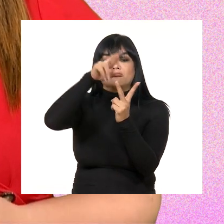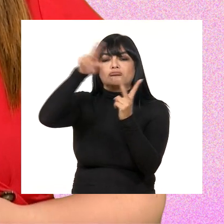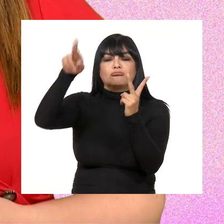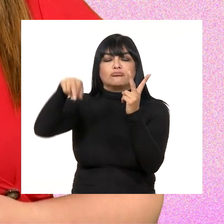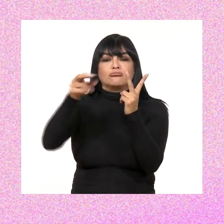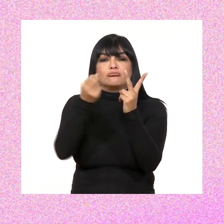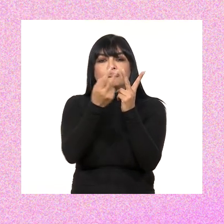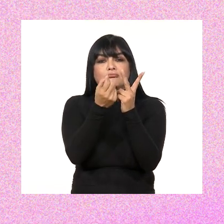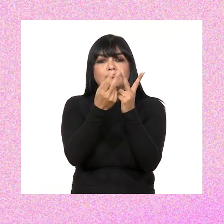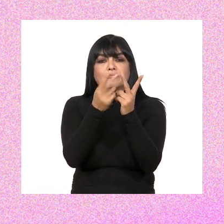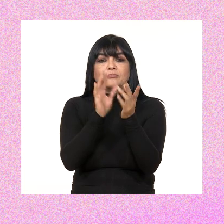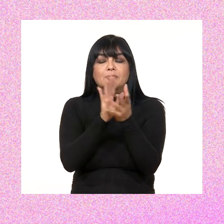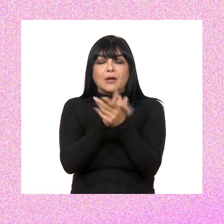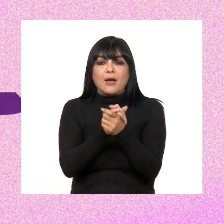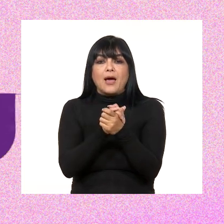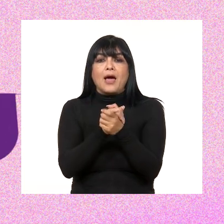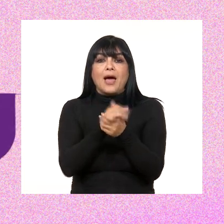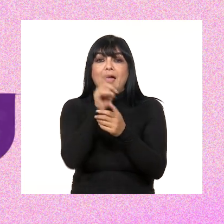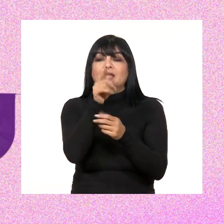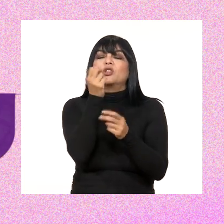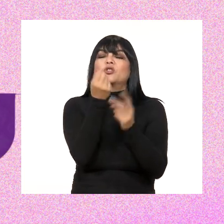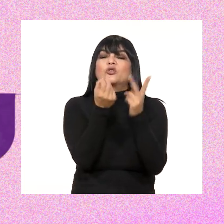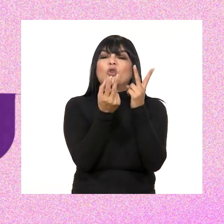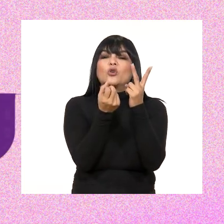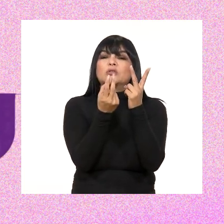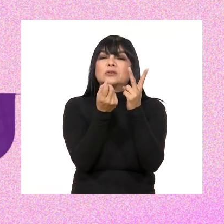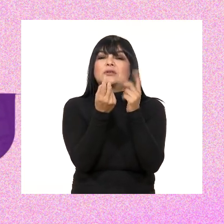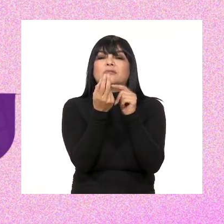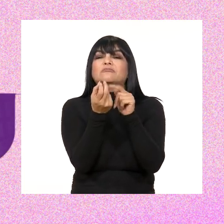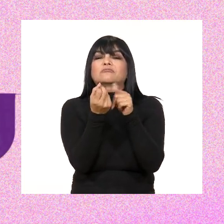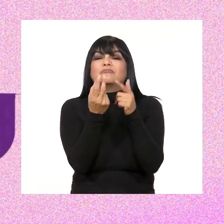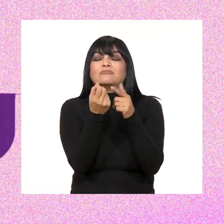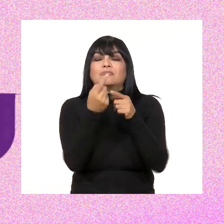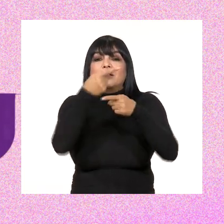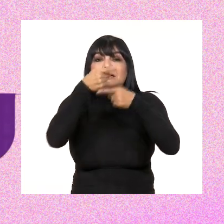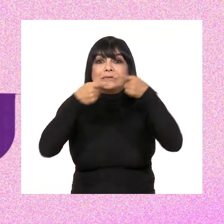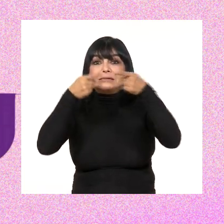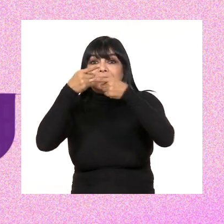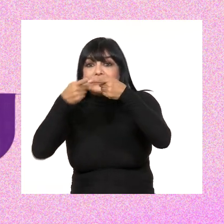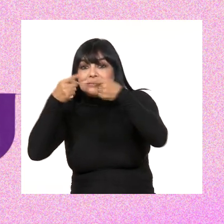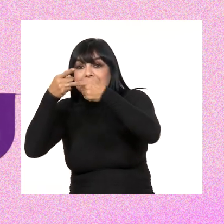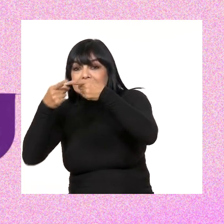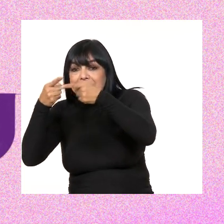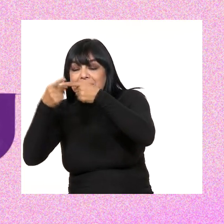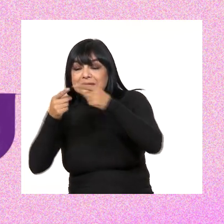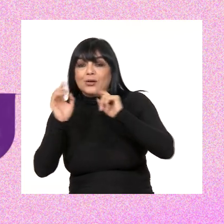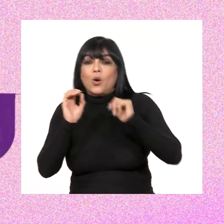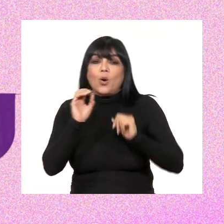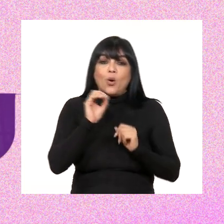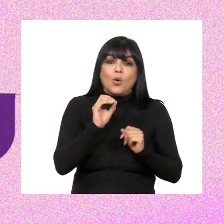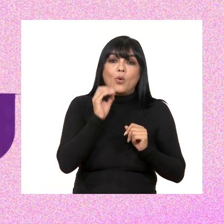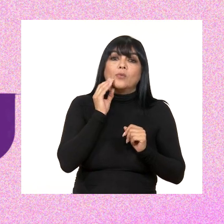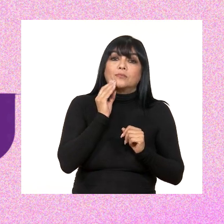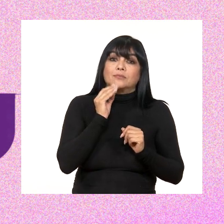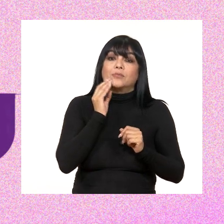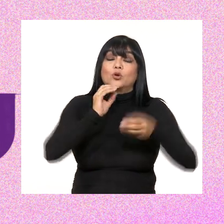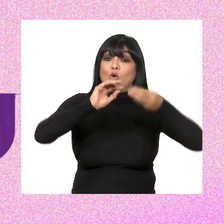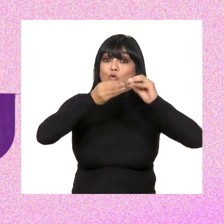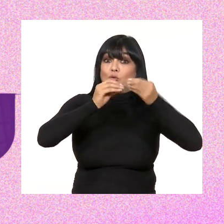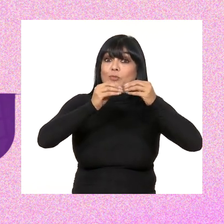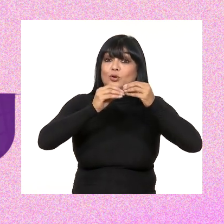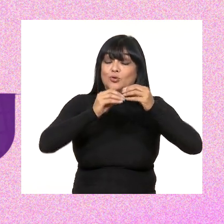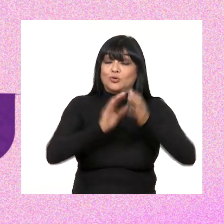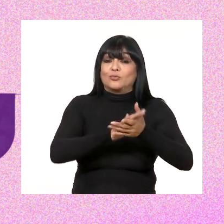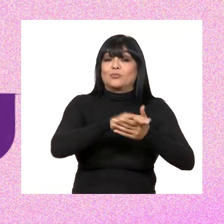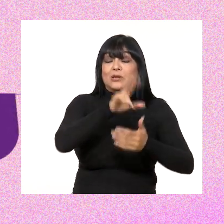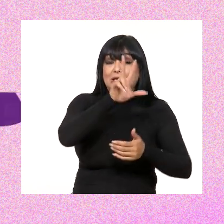simplificar? Podemos descomponer el número 12 en sus factores primos al realizar divisiones sucesivas por